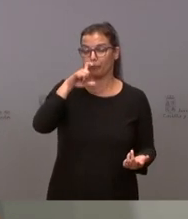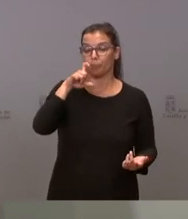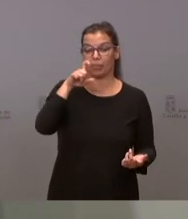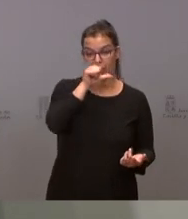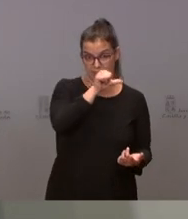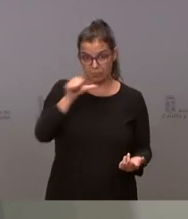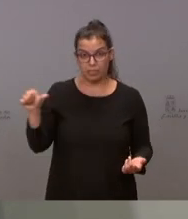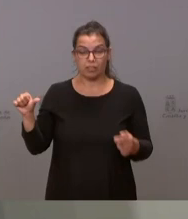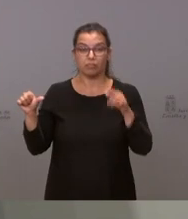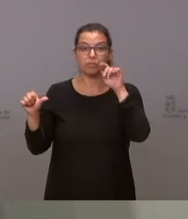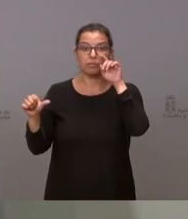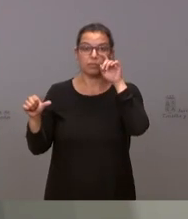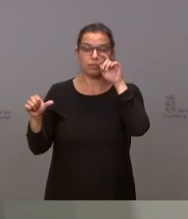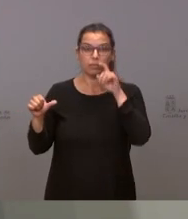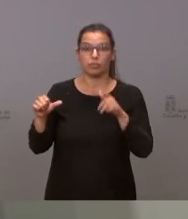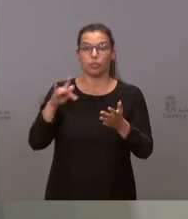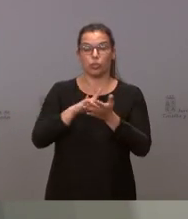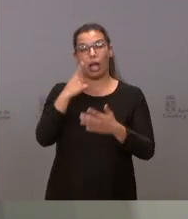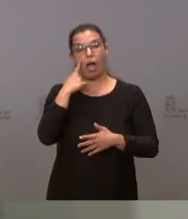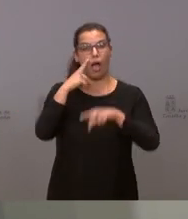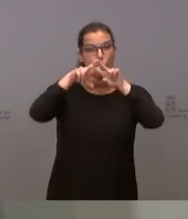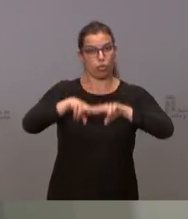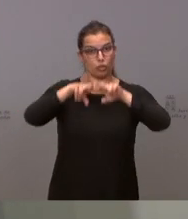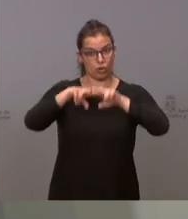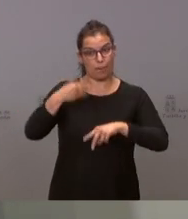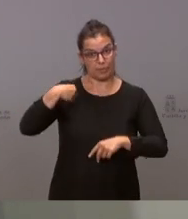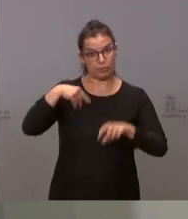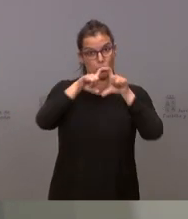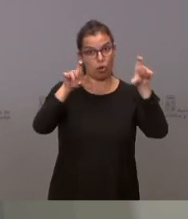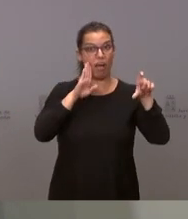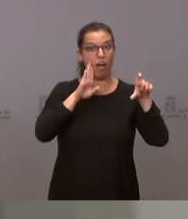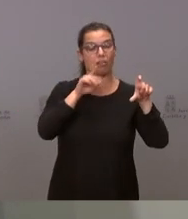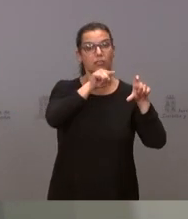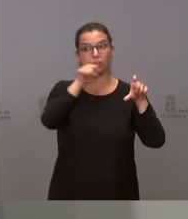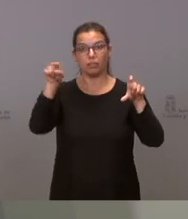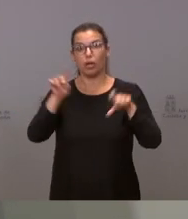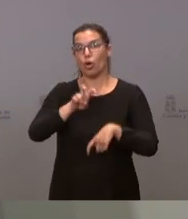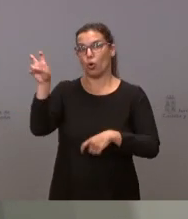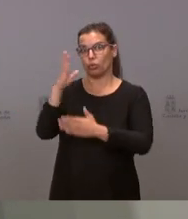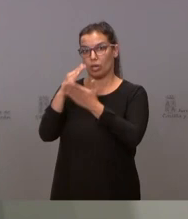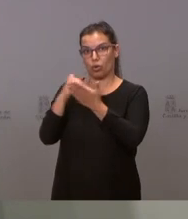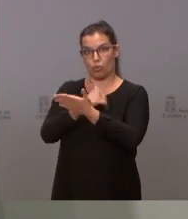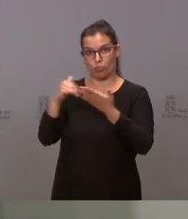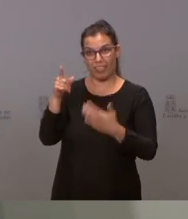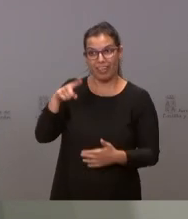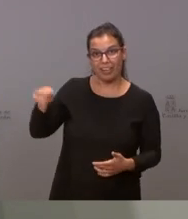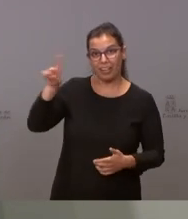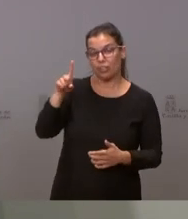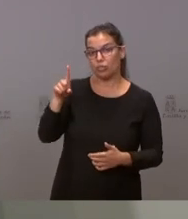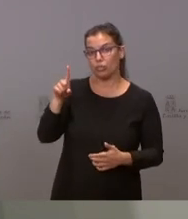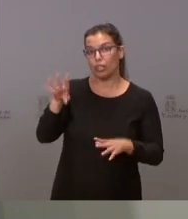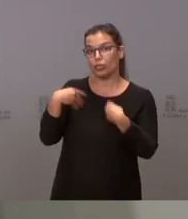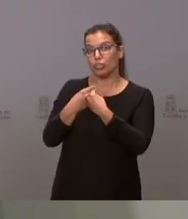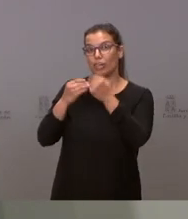semana se ha producido una auditoría también de estas entidades en otra comunidad autónoma, que alcanzaban las 92,